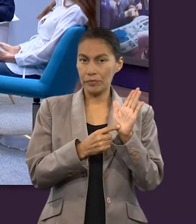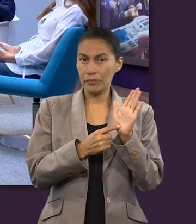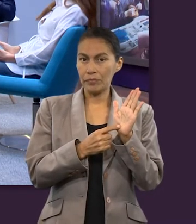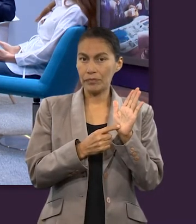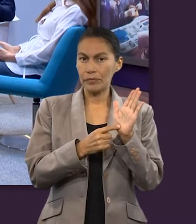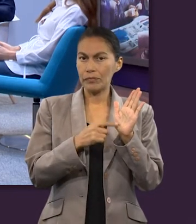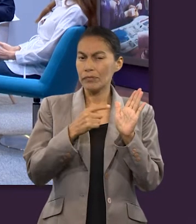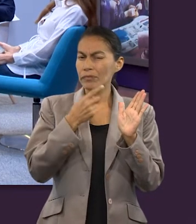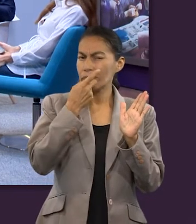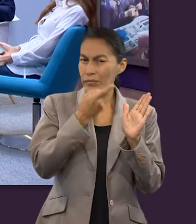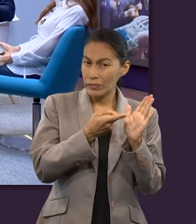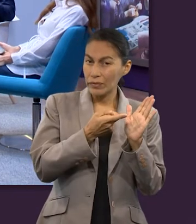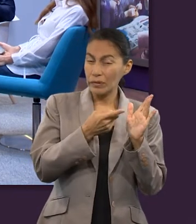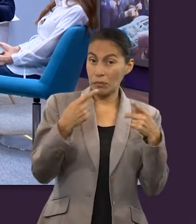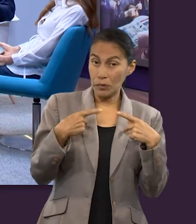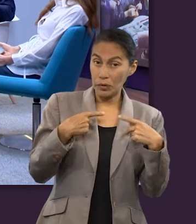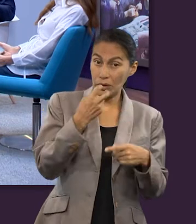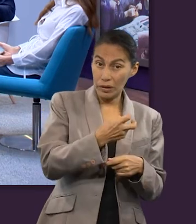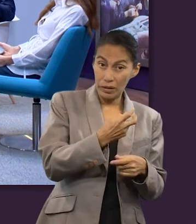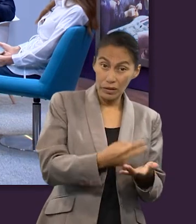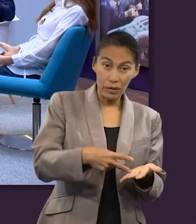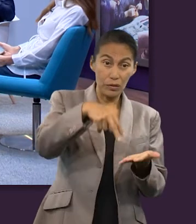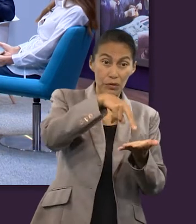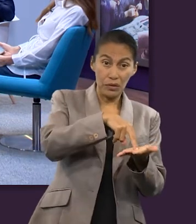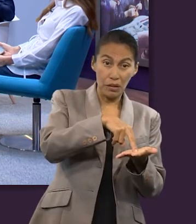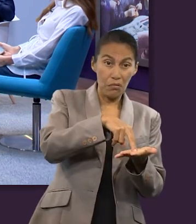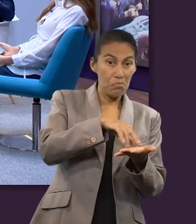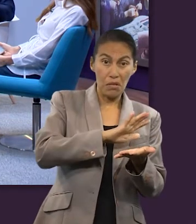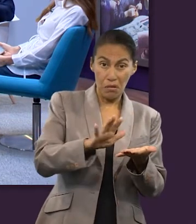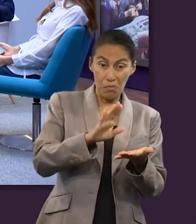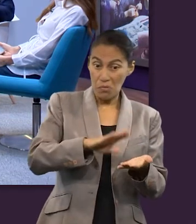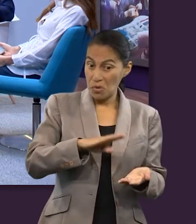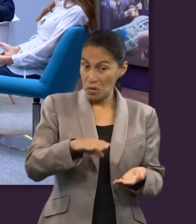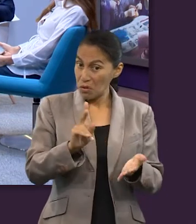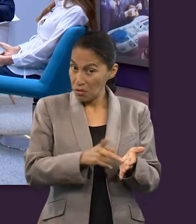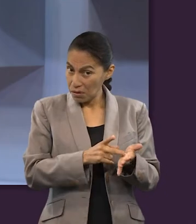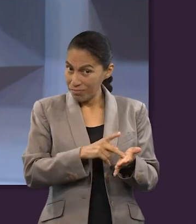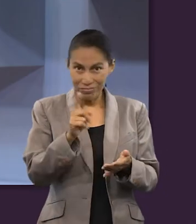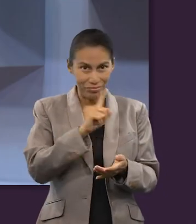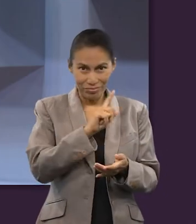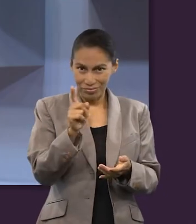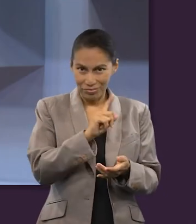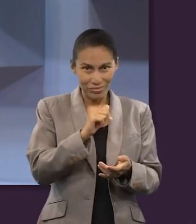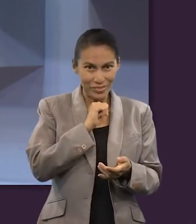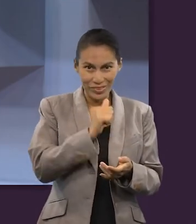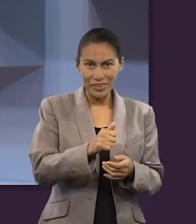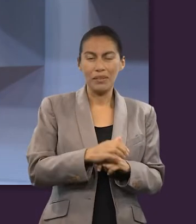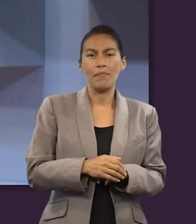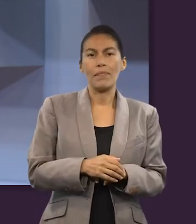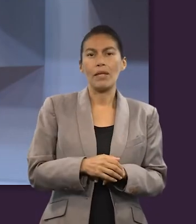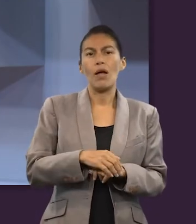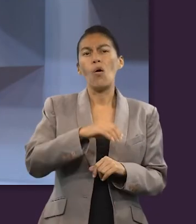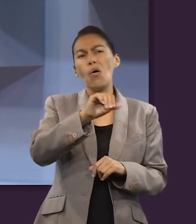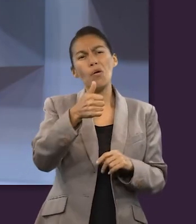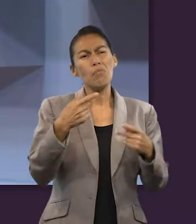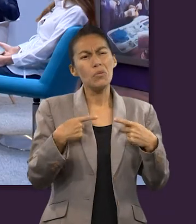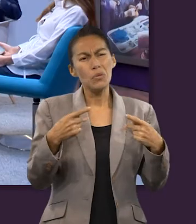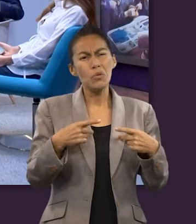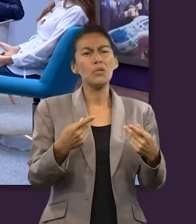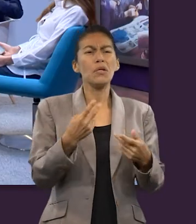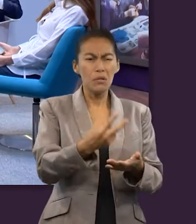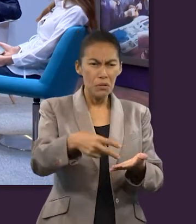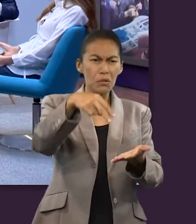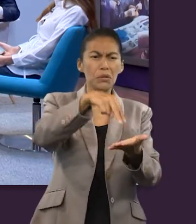todo el texto de que estas personas resucitaron para no morir, comparado contra las otras resurrecciones que